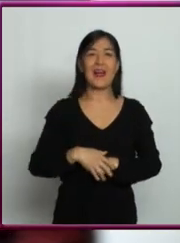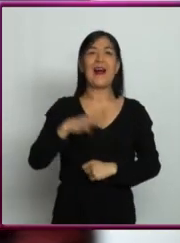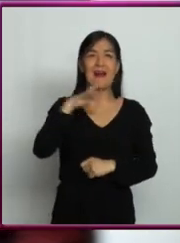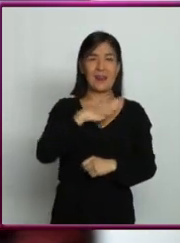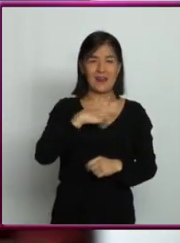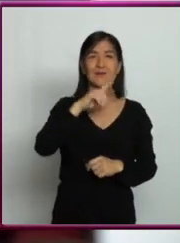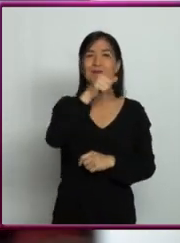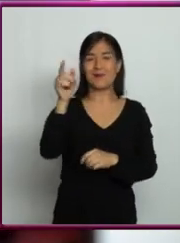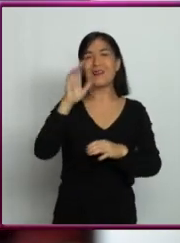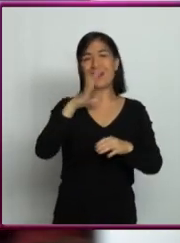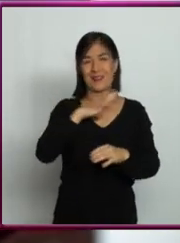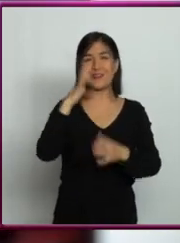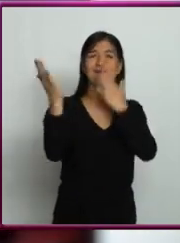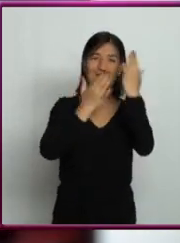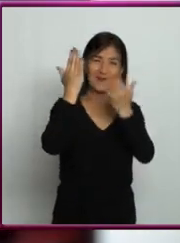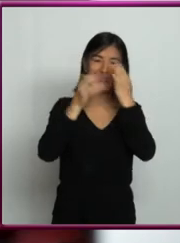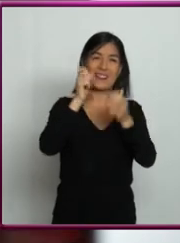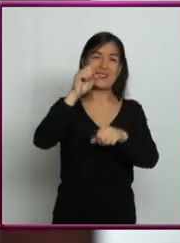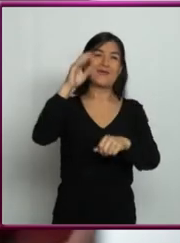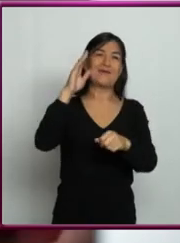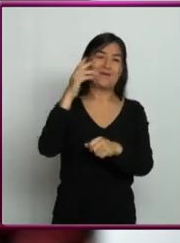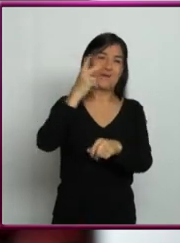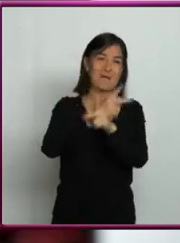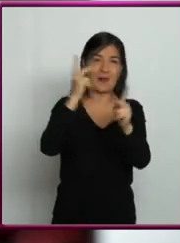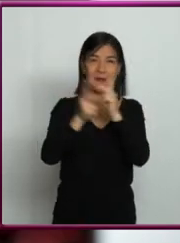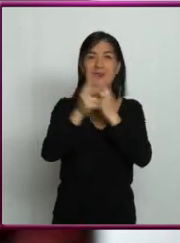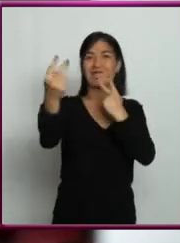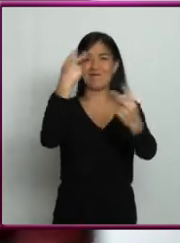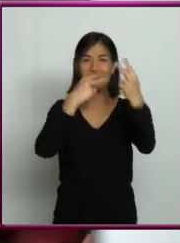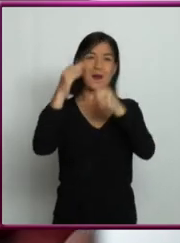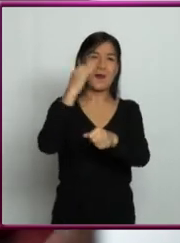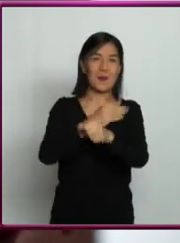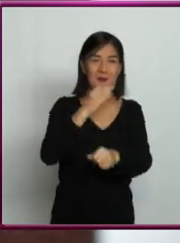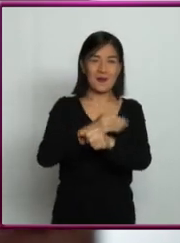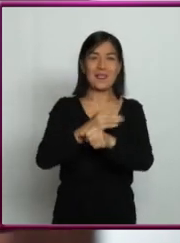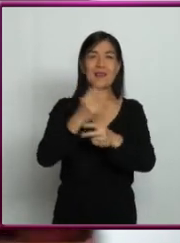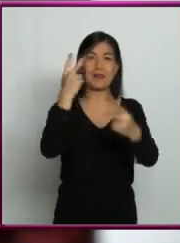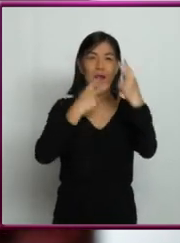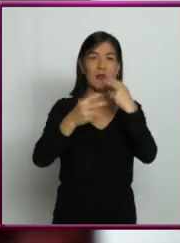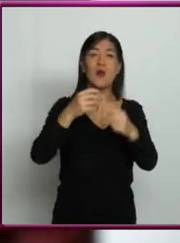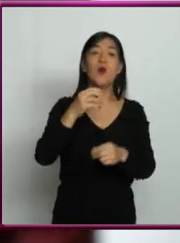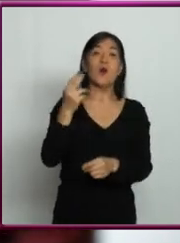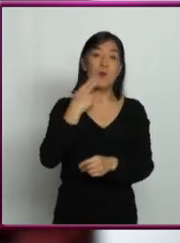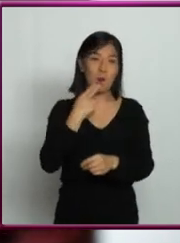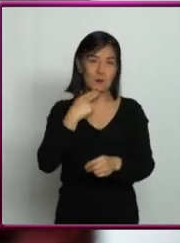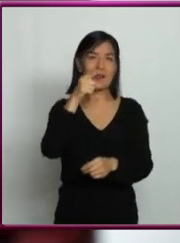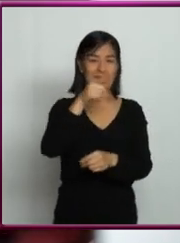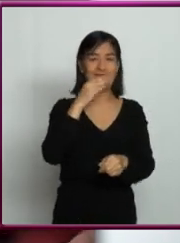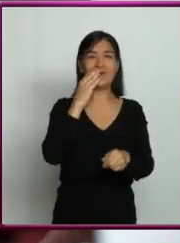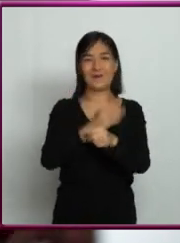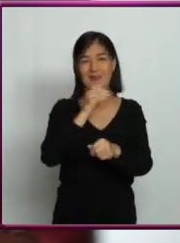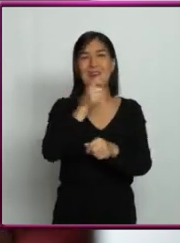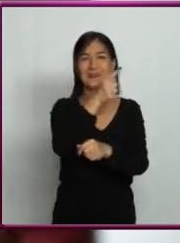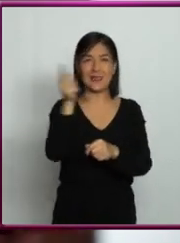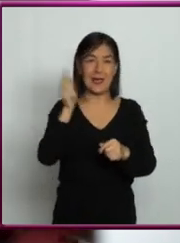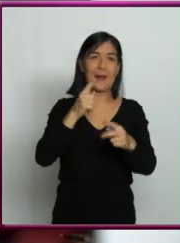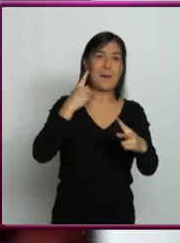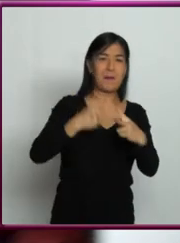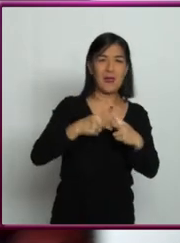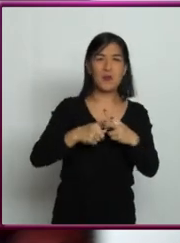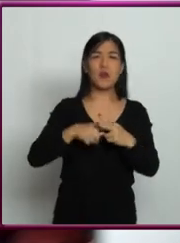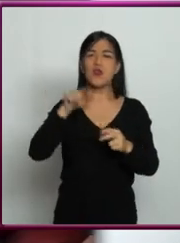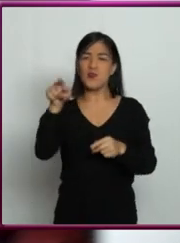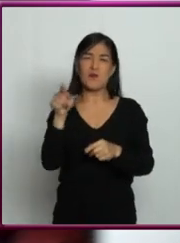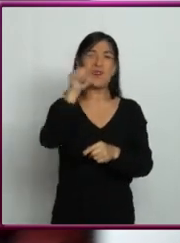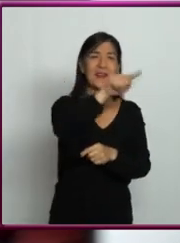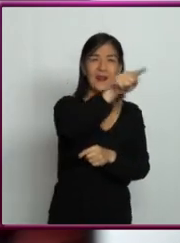muchos estudiantes de bachillerato que nos están viendo, que utilizas muchos tipos de matemáticas en tu trabajo. ¿A ellos